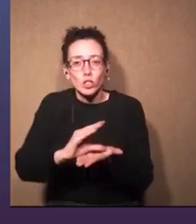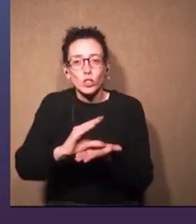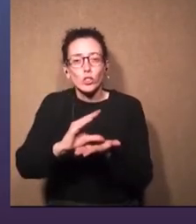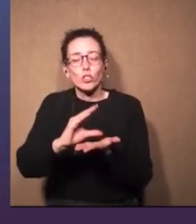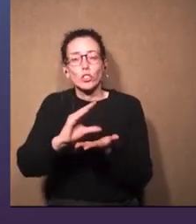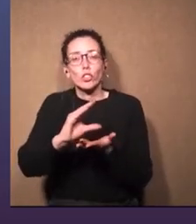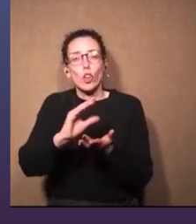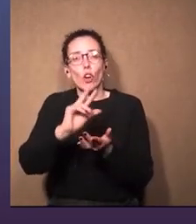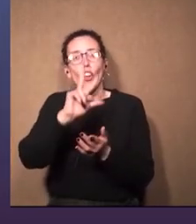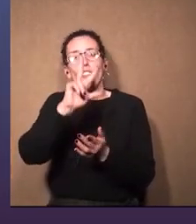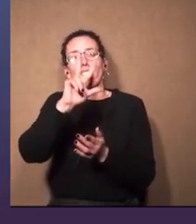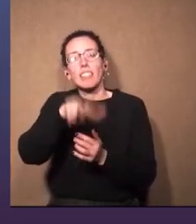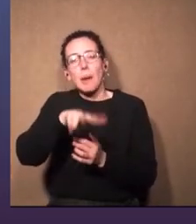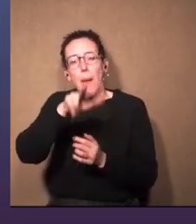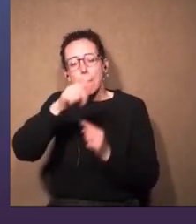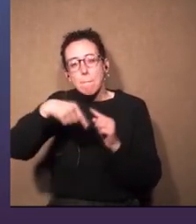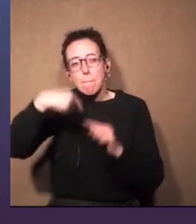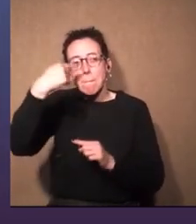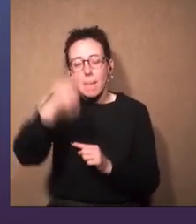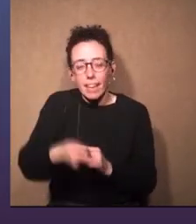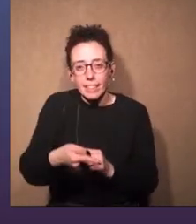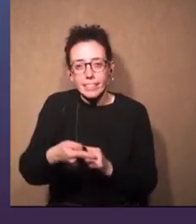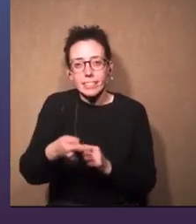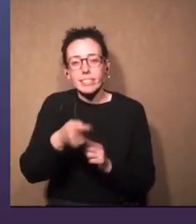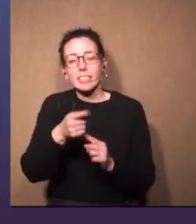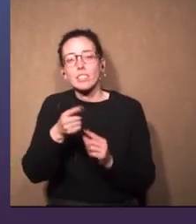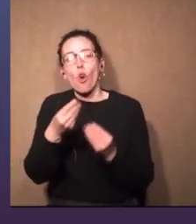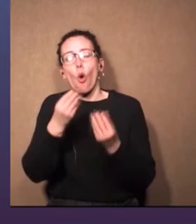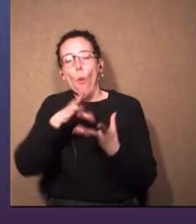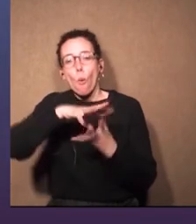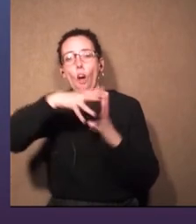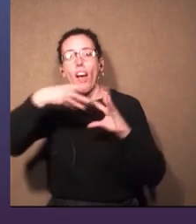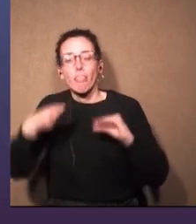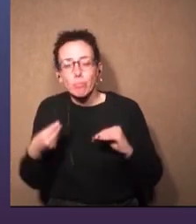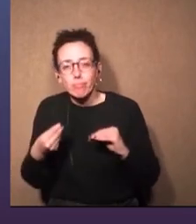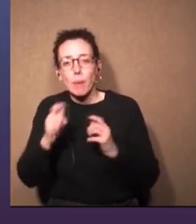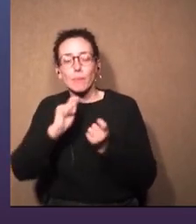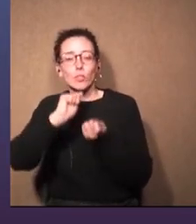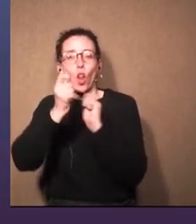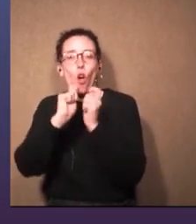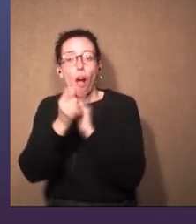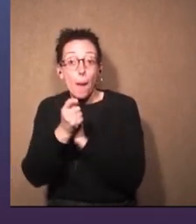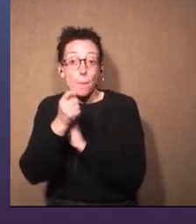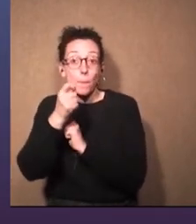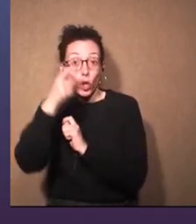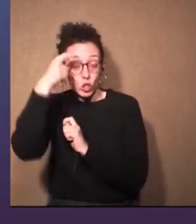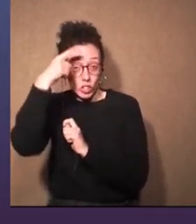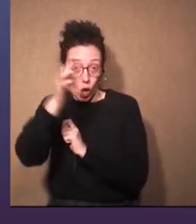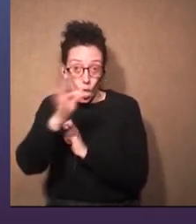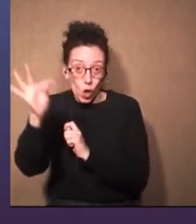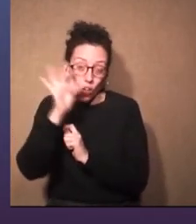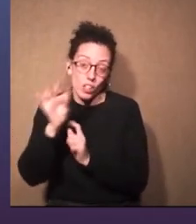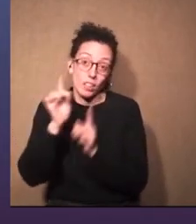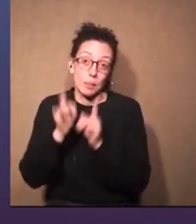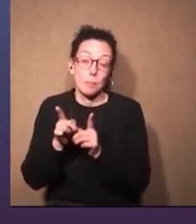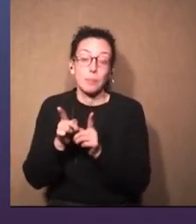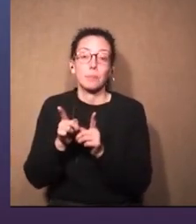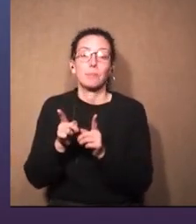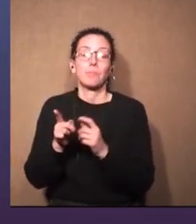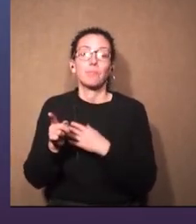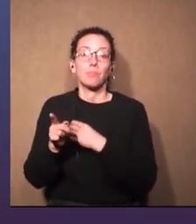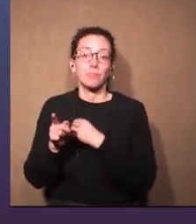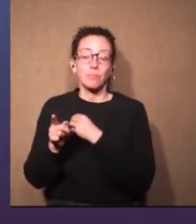tendríamos que hacer dentro de tres para adaptarnos a los cambios tecnológicos, por ejemplo,